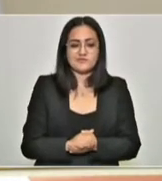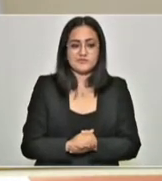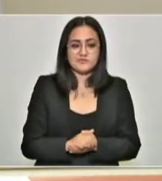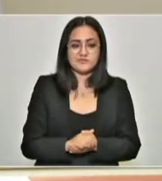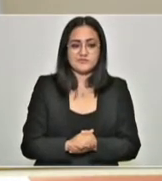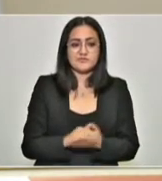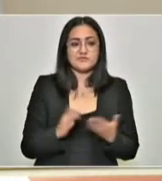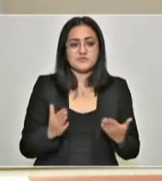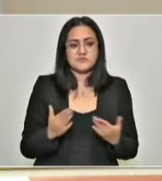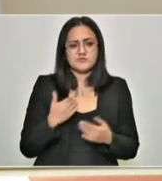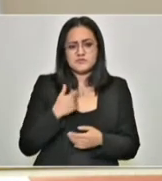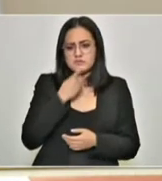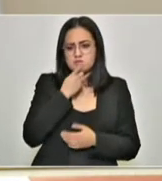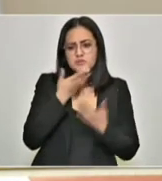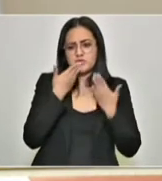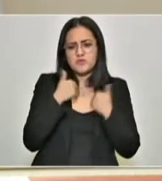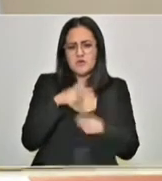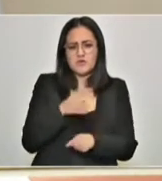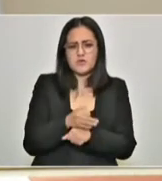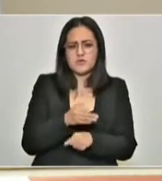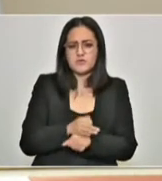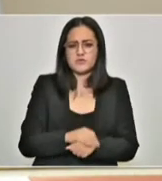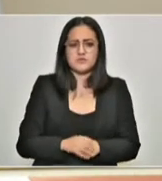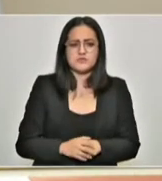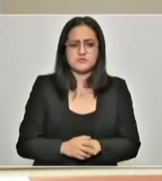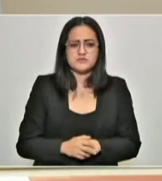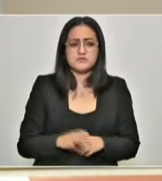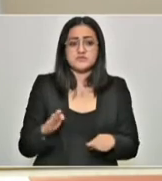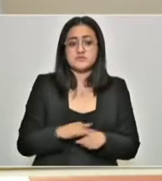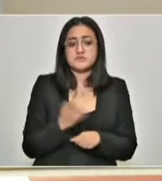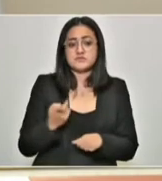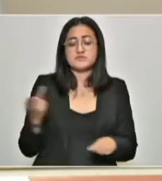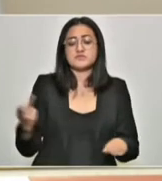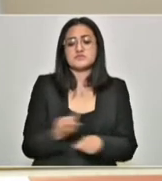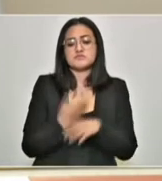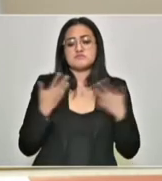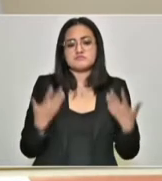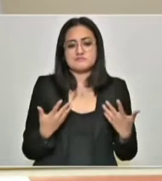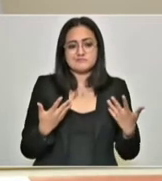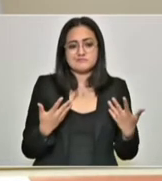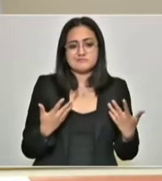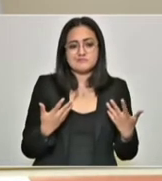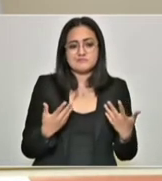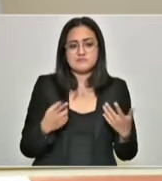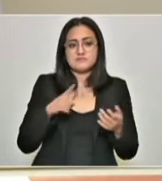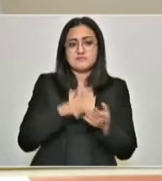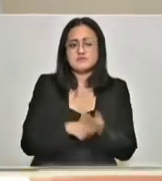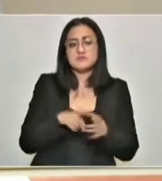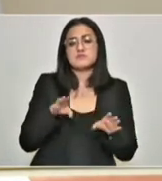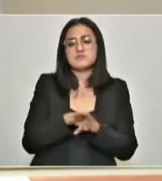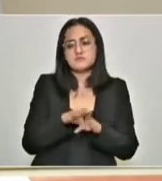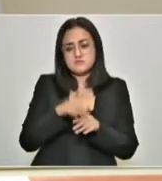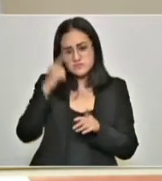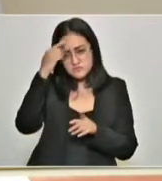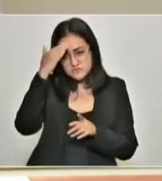Hoy no digo que no lo haya, porque es un asunto bien complicado de abordar y de resolver.